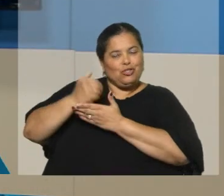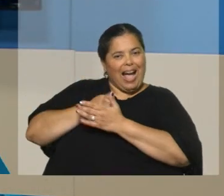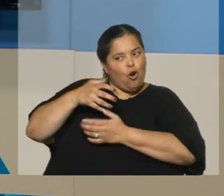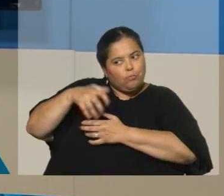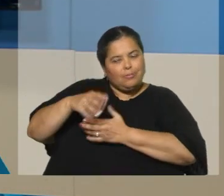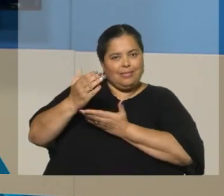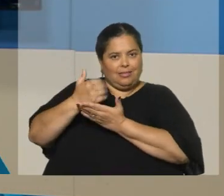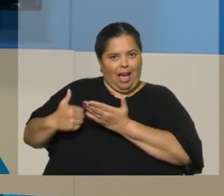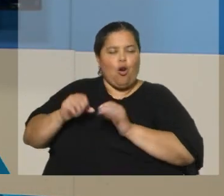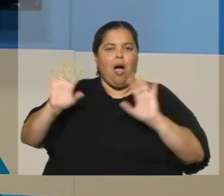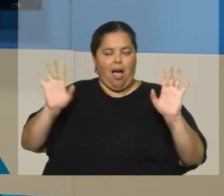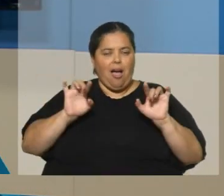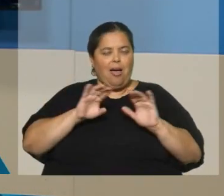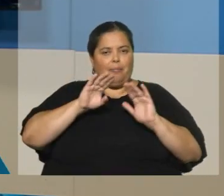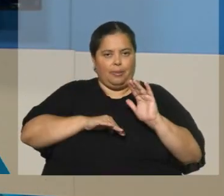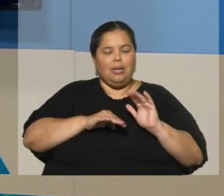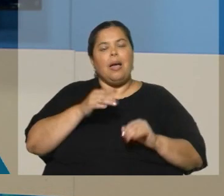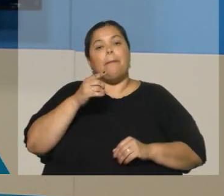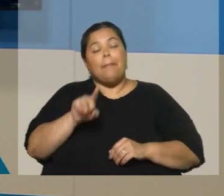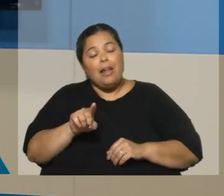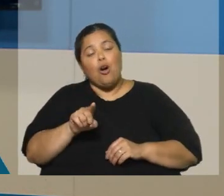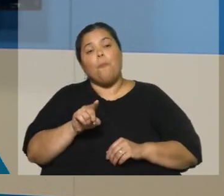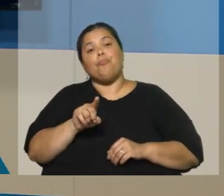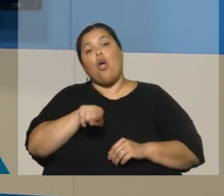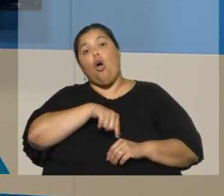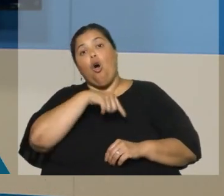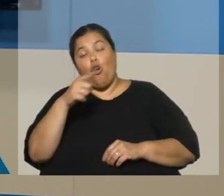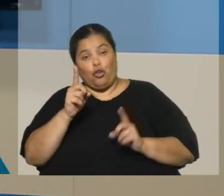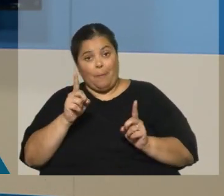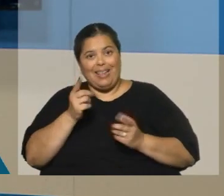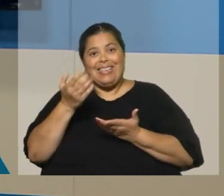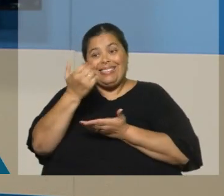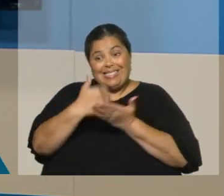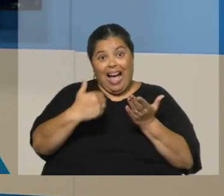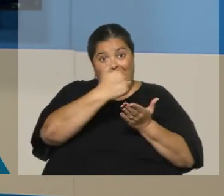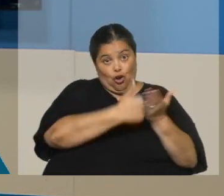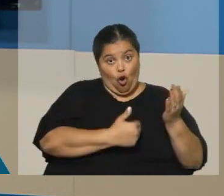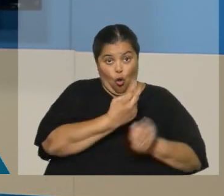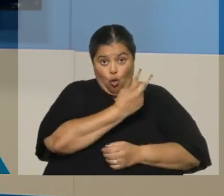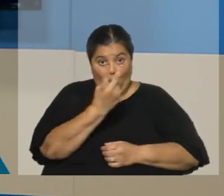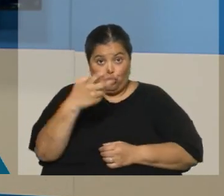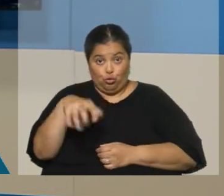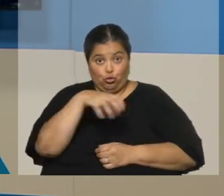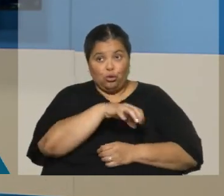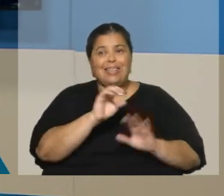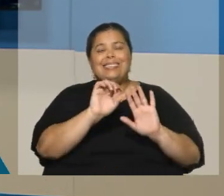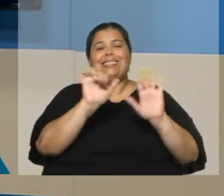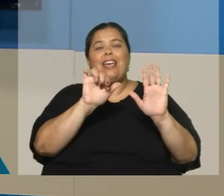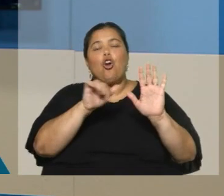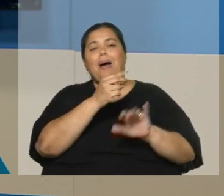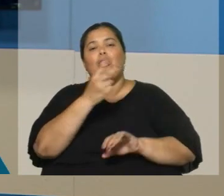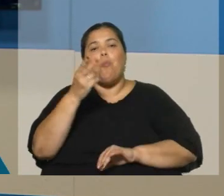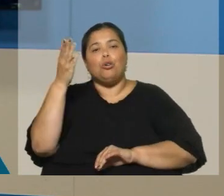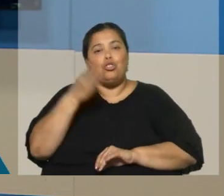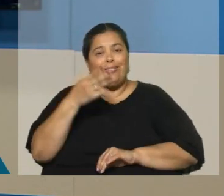manufacturero, si le sacamos dos rubros que son importantes. Y en este caso estaría cayendo 6,2% en noviembre.